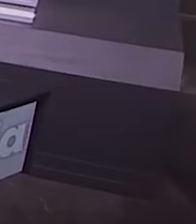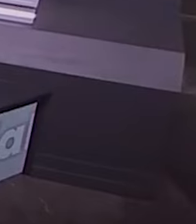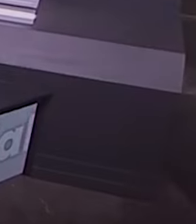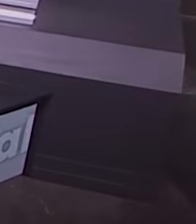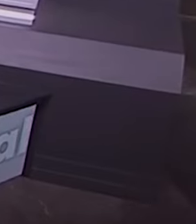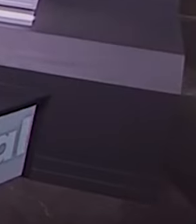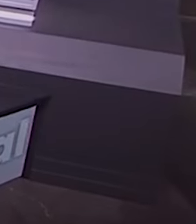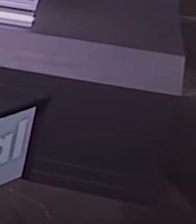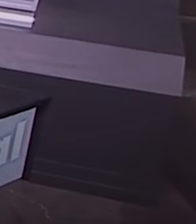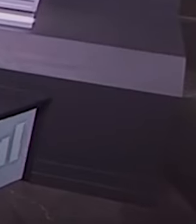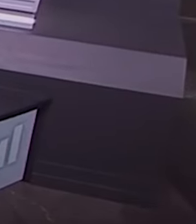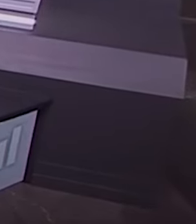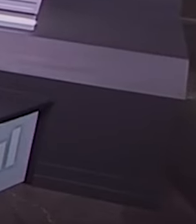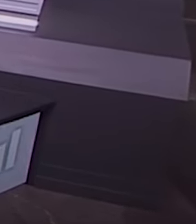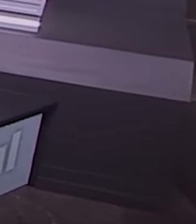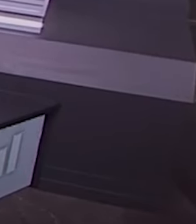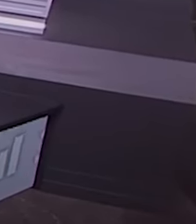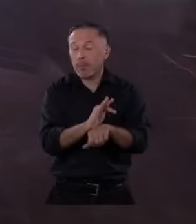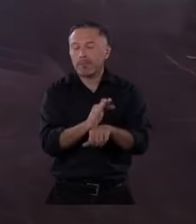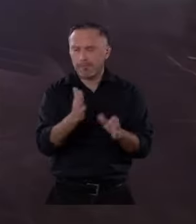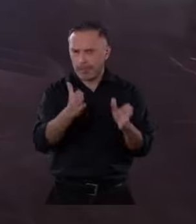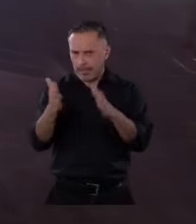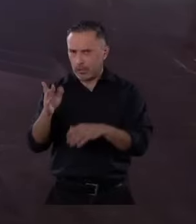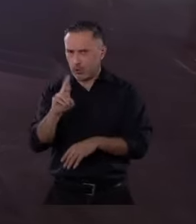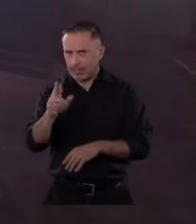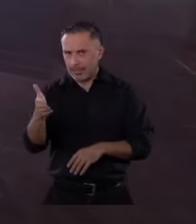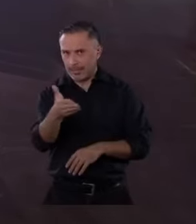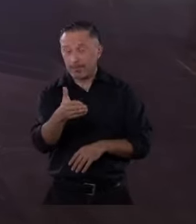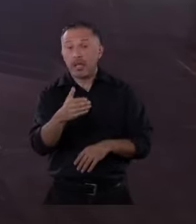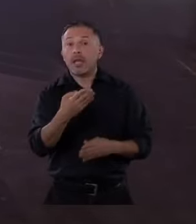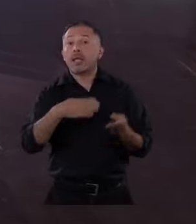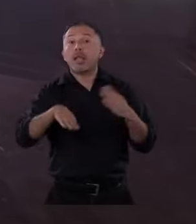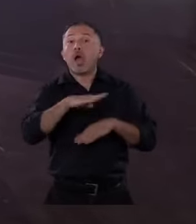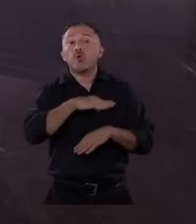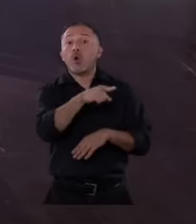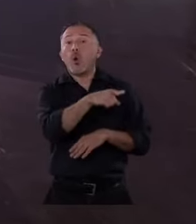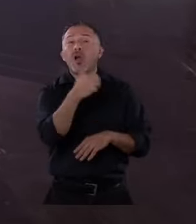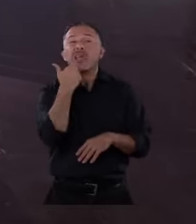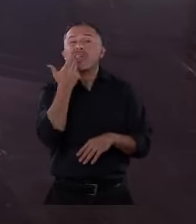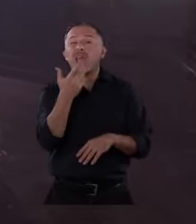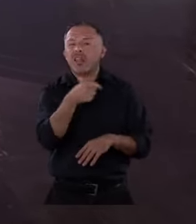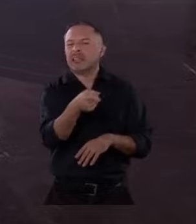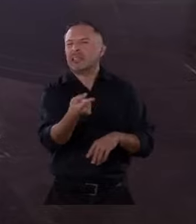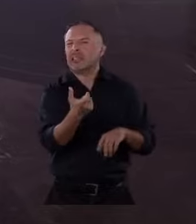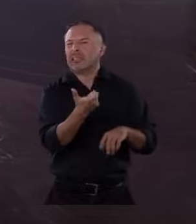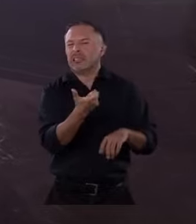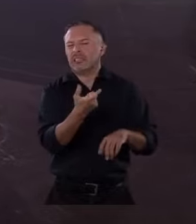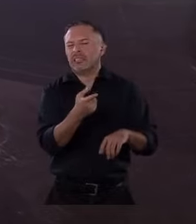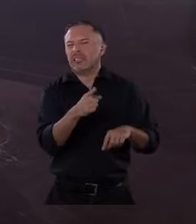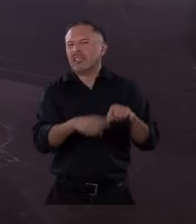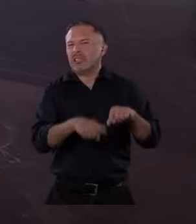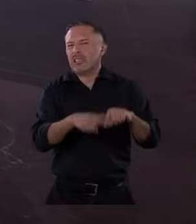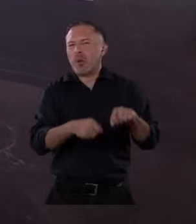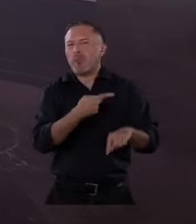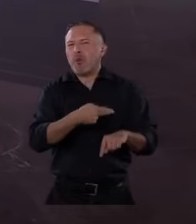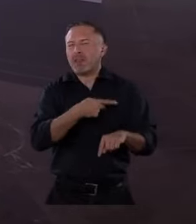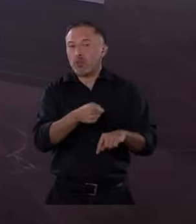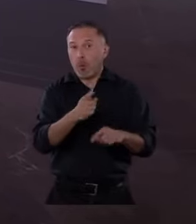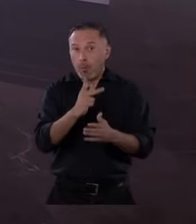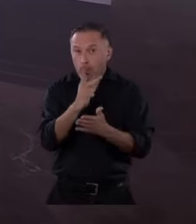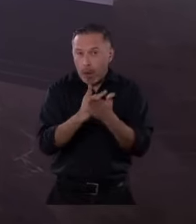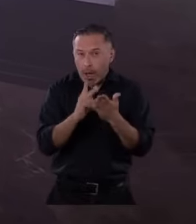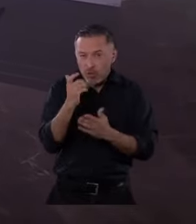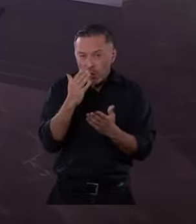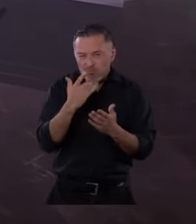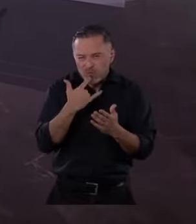Claudia te quiere, pero te quiere pobre. La única manera de salir de la pobreza, además de los programas sociales, es con una buena